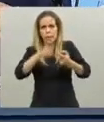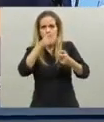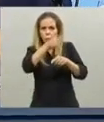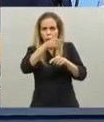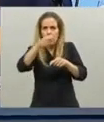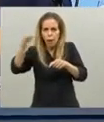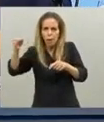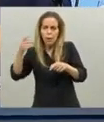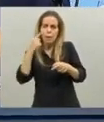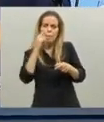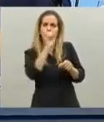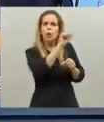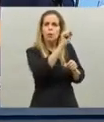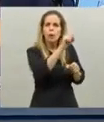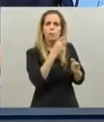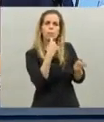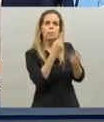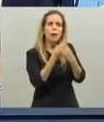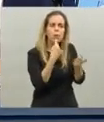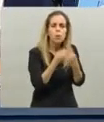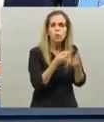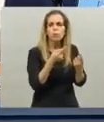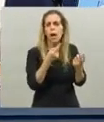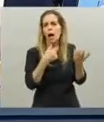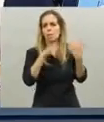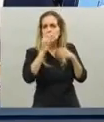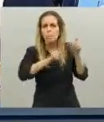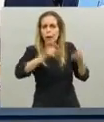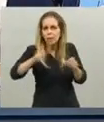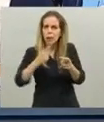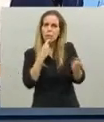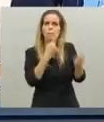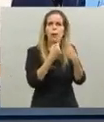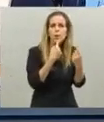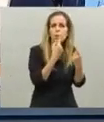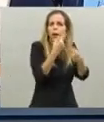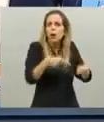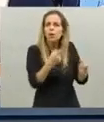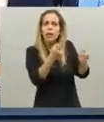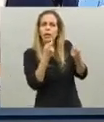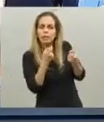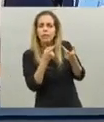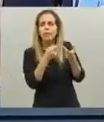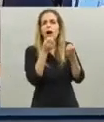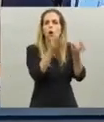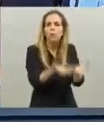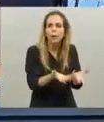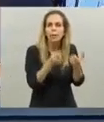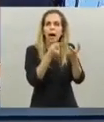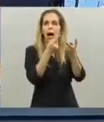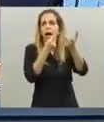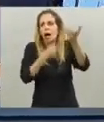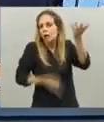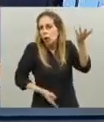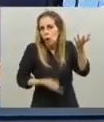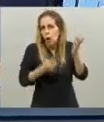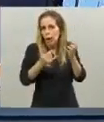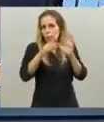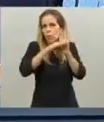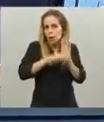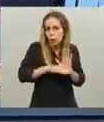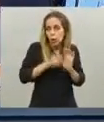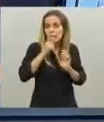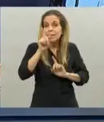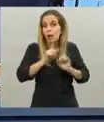que necesitan generar comités de emergencia y también obviamente testear según el protocolo aquellos que tienen algún